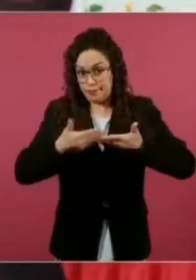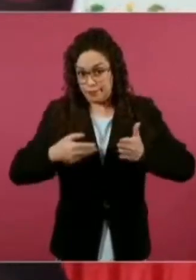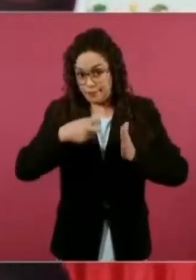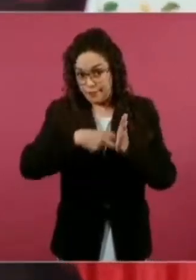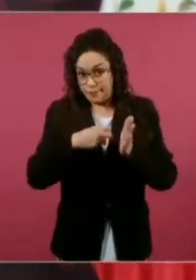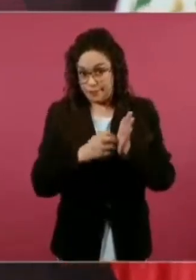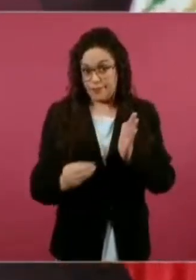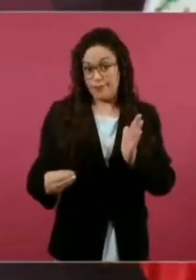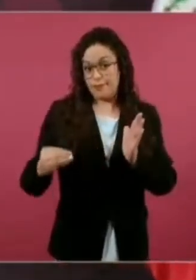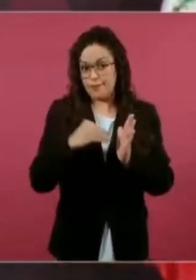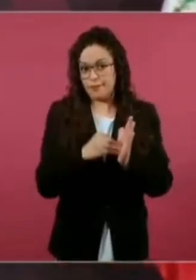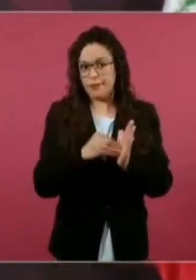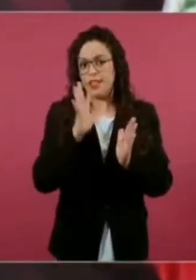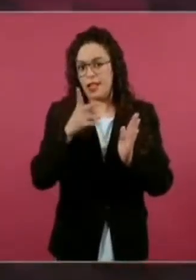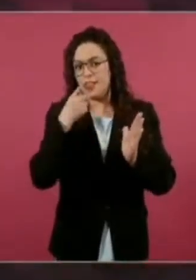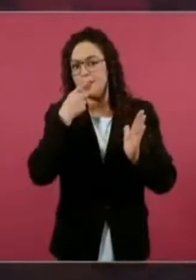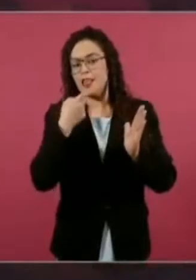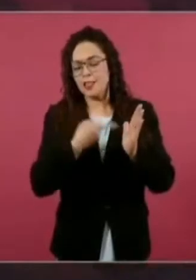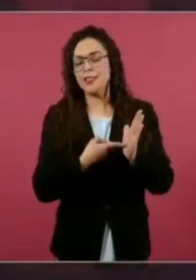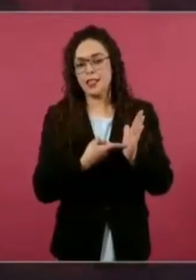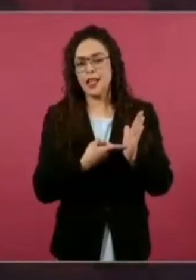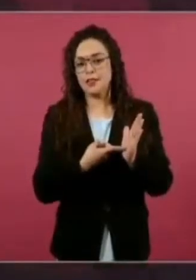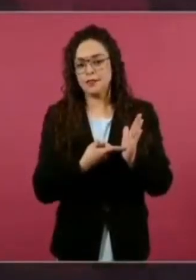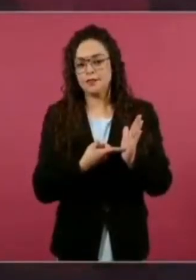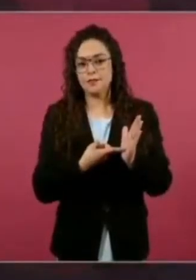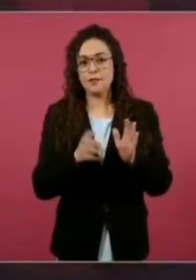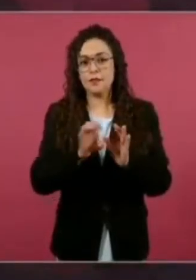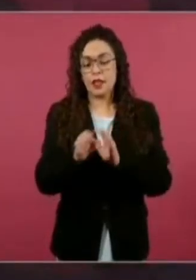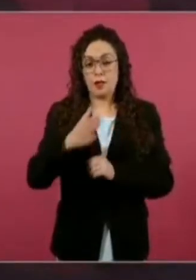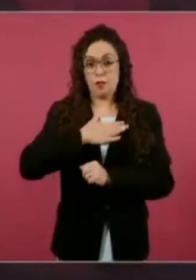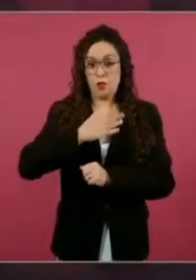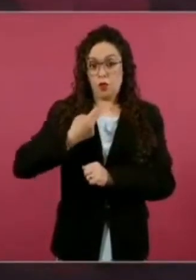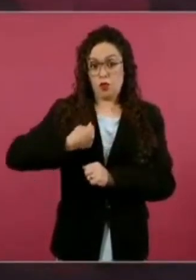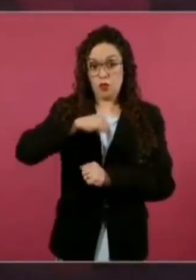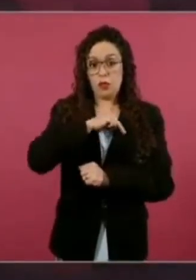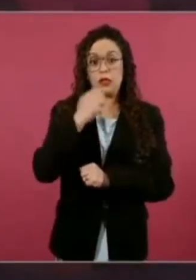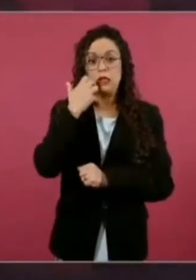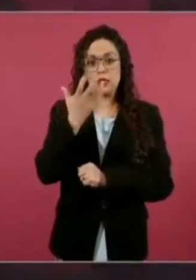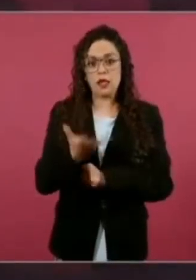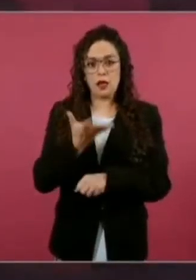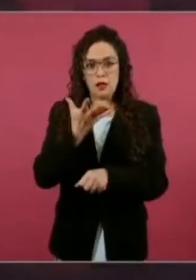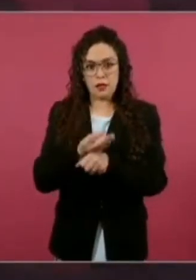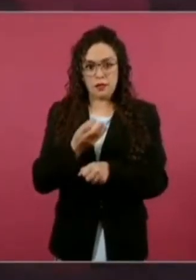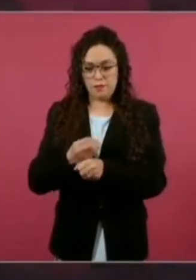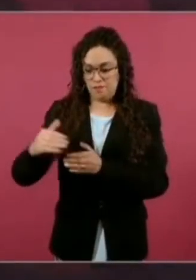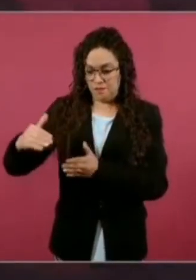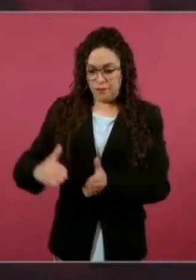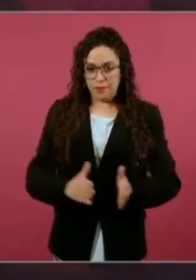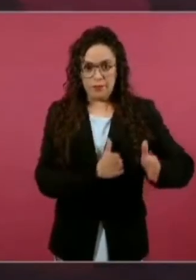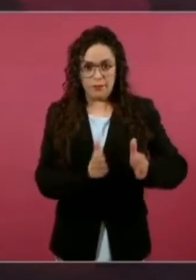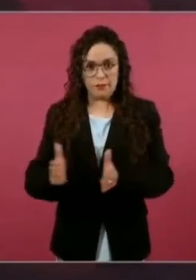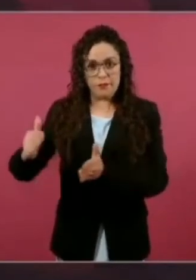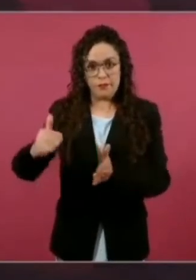Nosotros para construir los caminos artesanales en Oaxaca